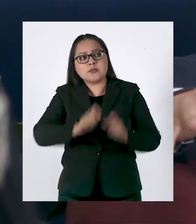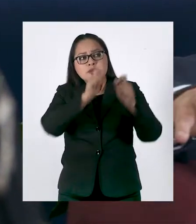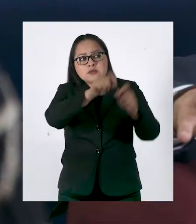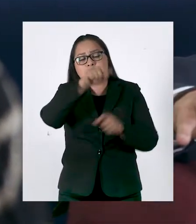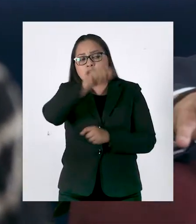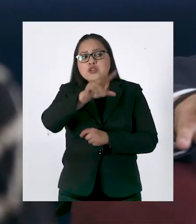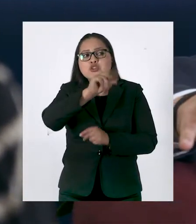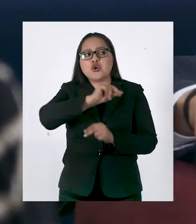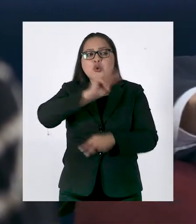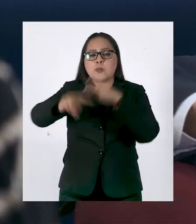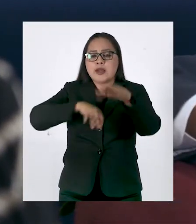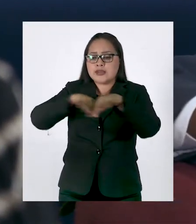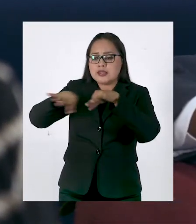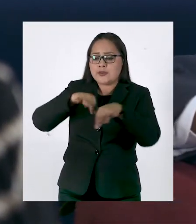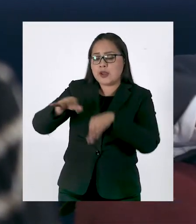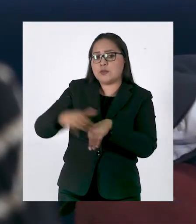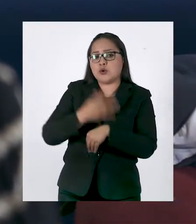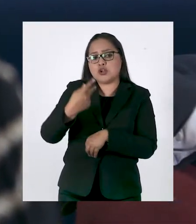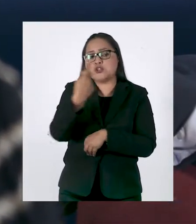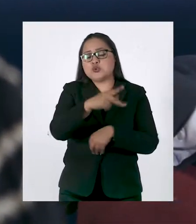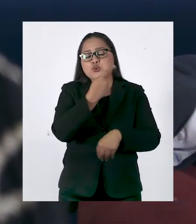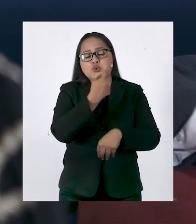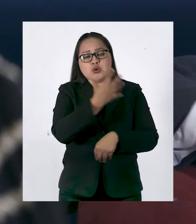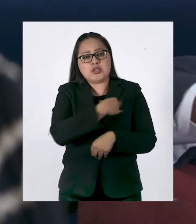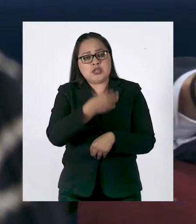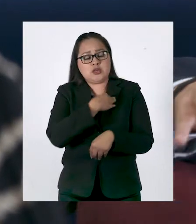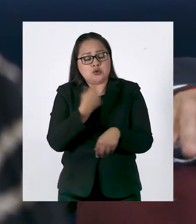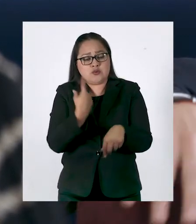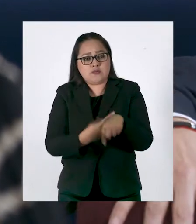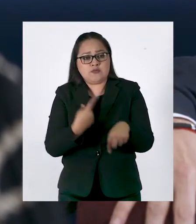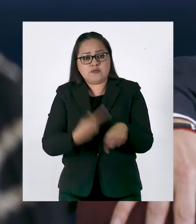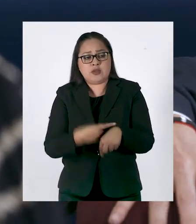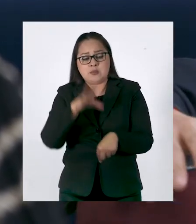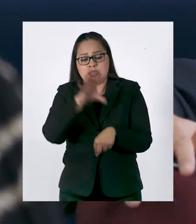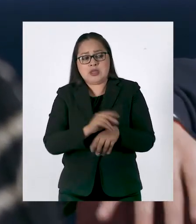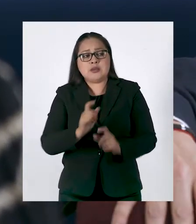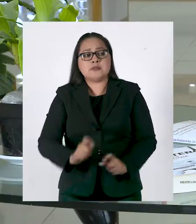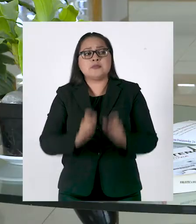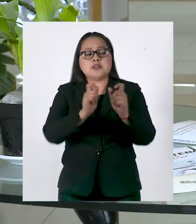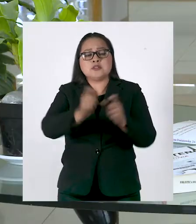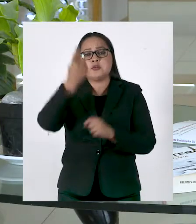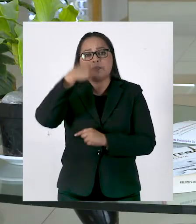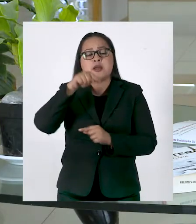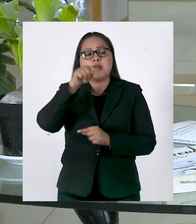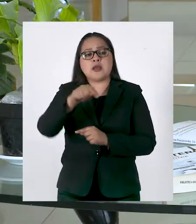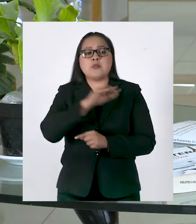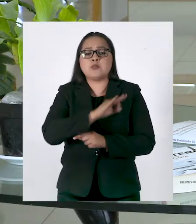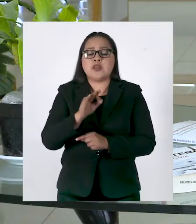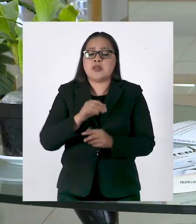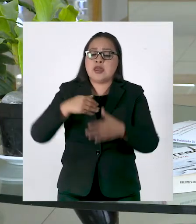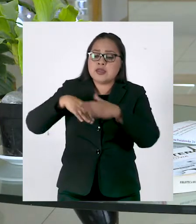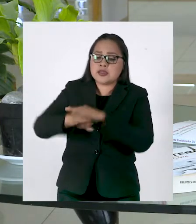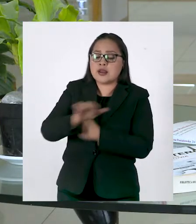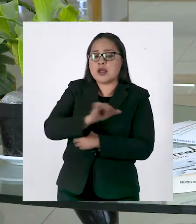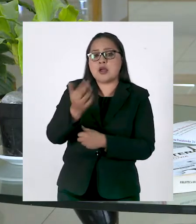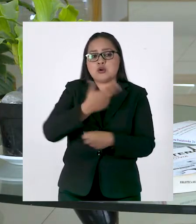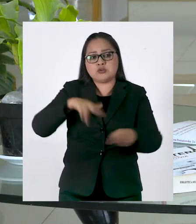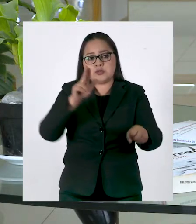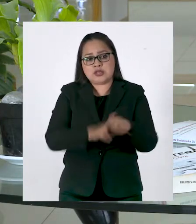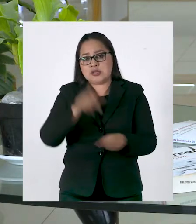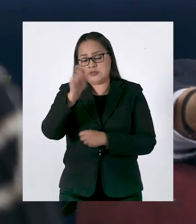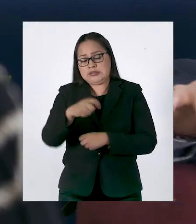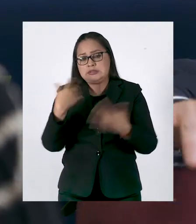cáncer el poder faltar a sus trabajos con permiso, con licencia de empleo, a efecto de que puedan venir a los